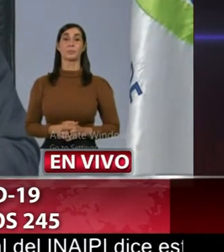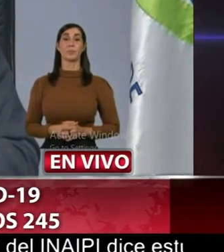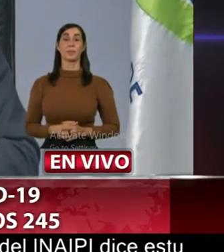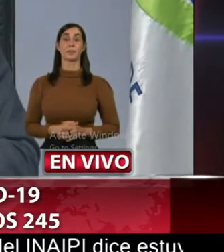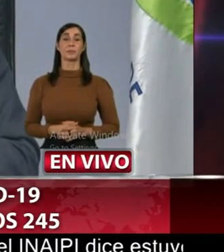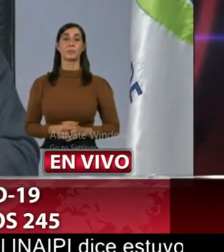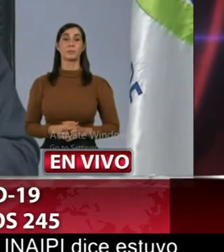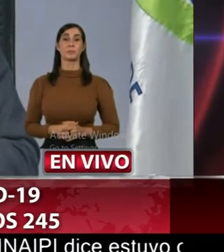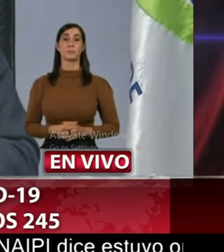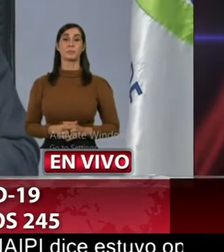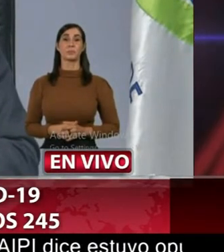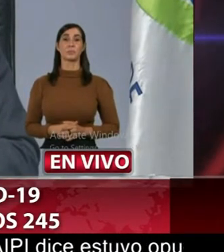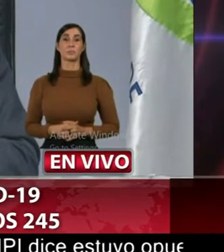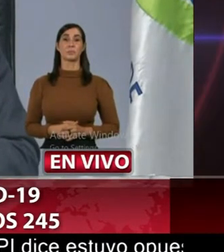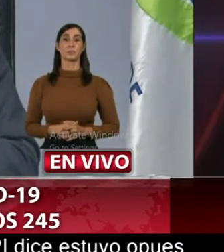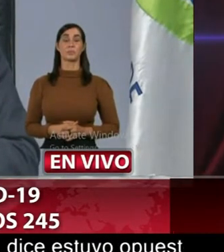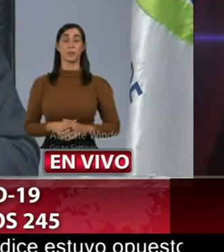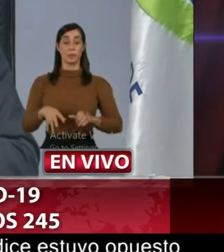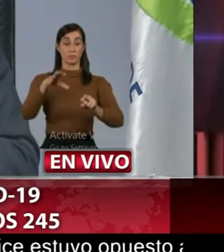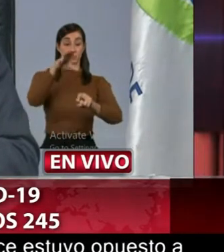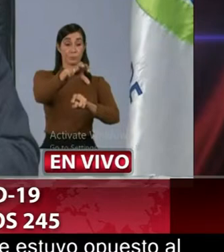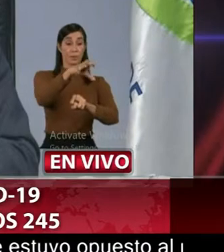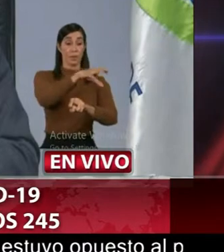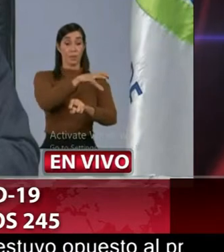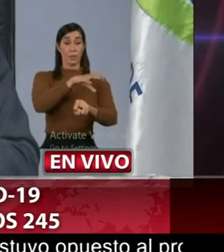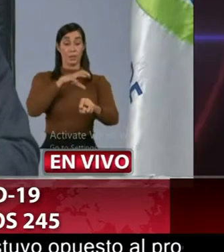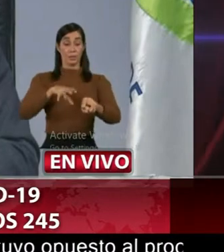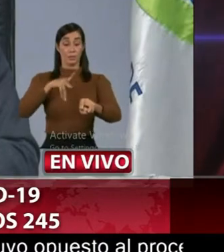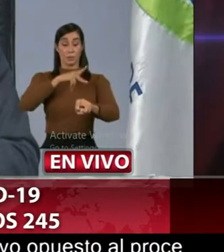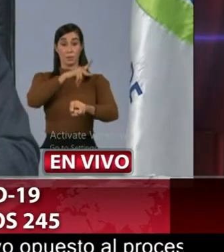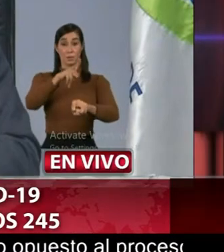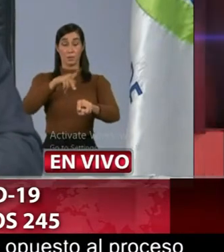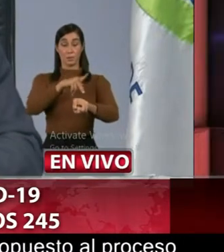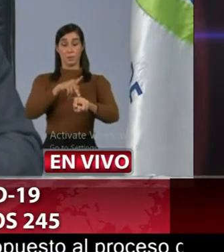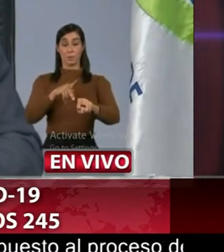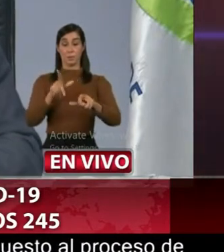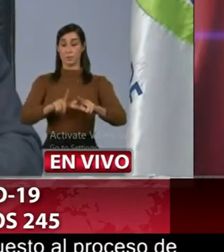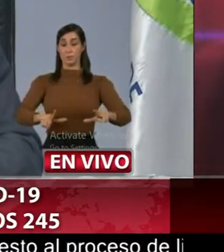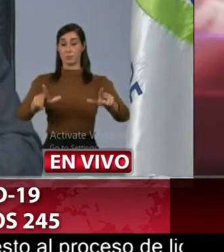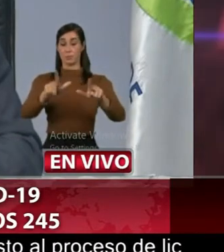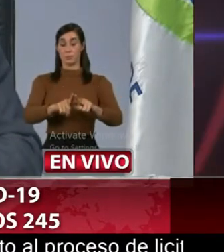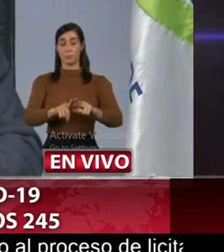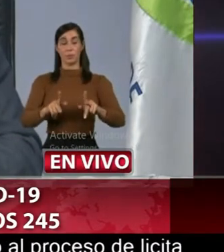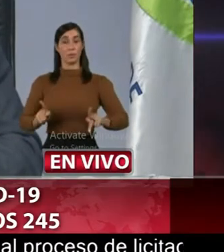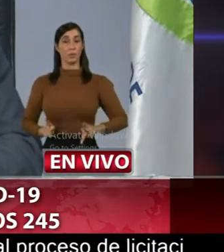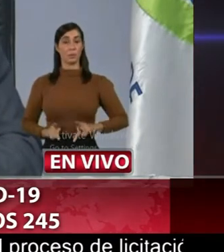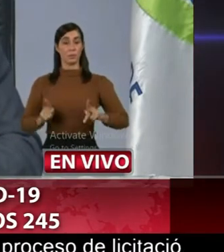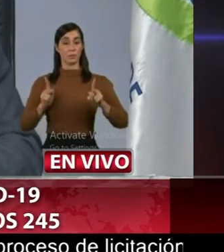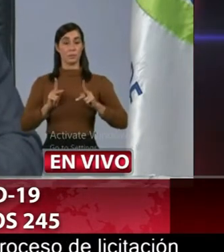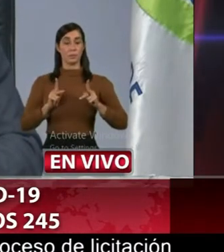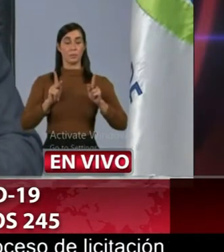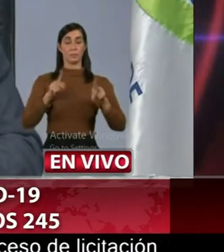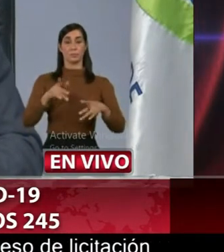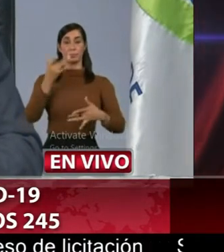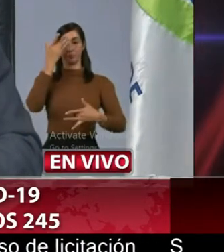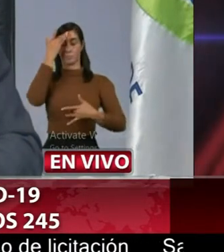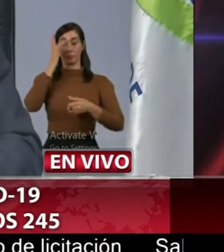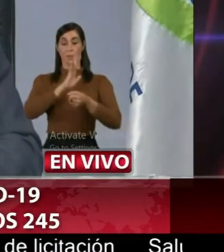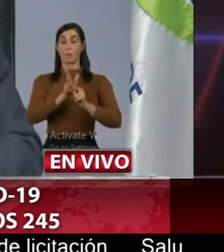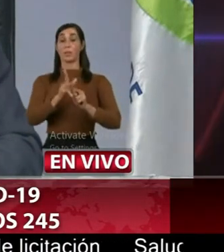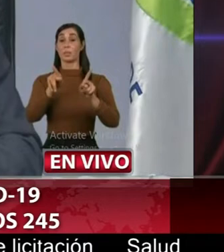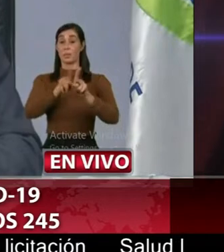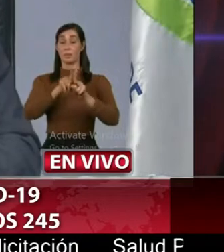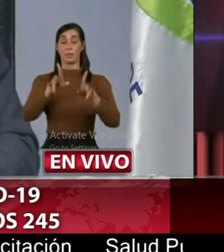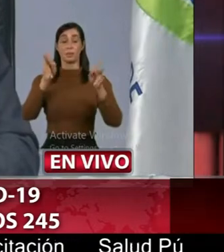la distribución con relación al lugar de residencia de los